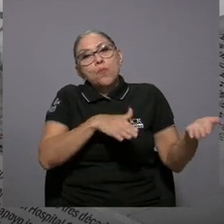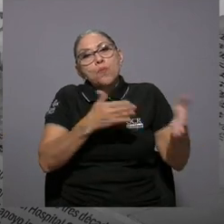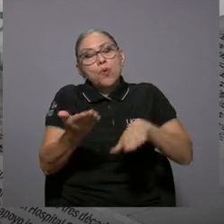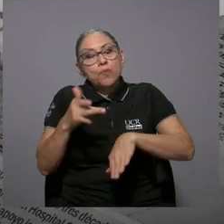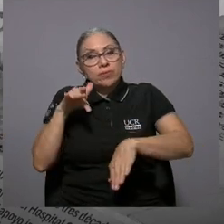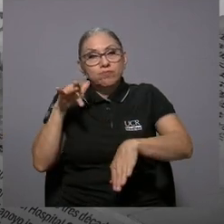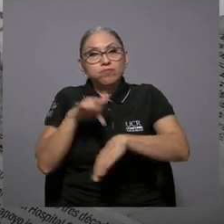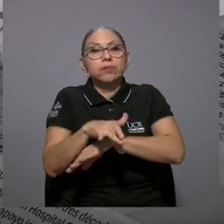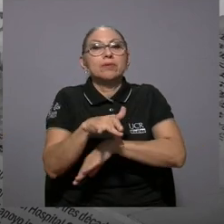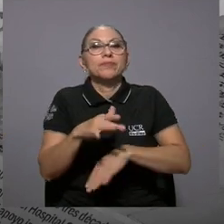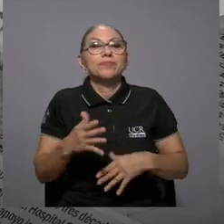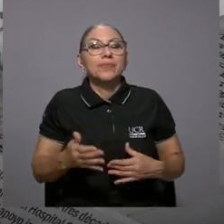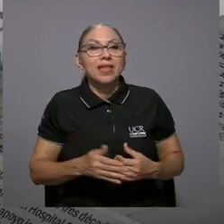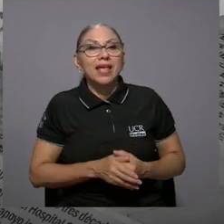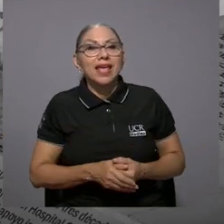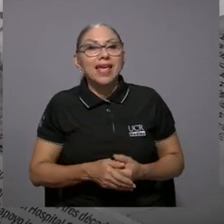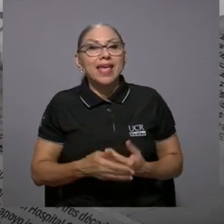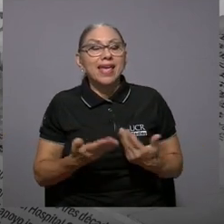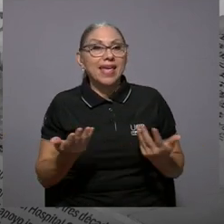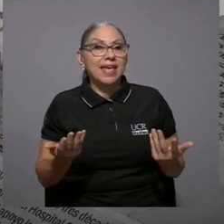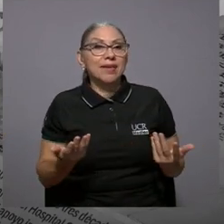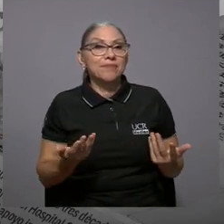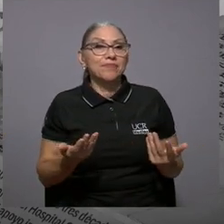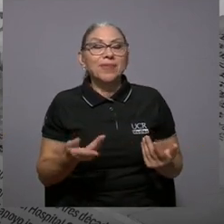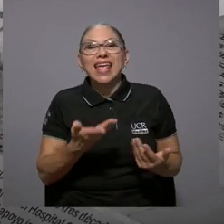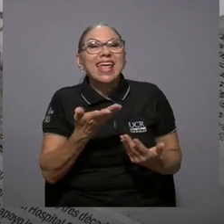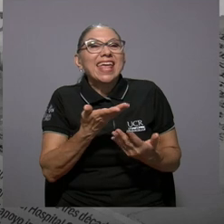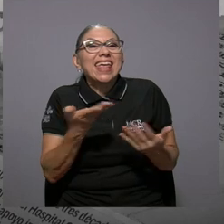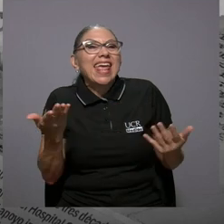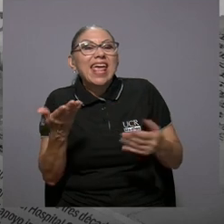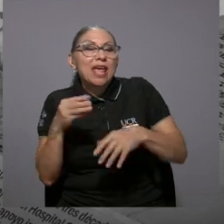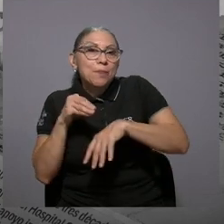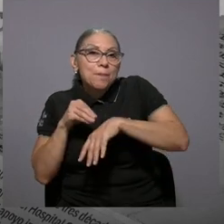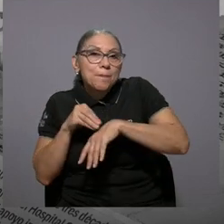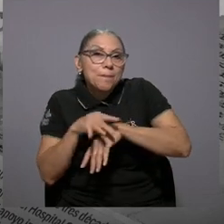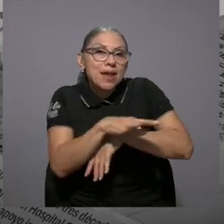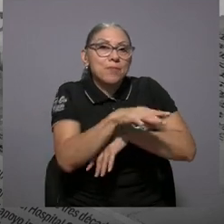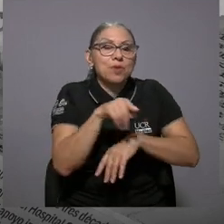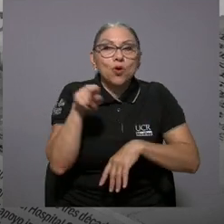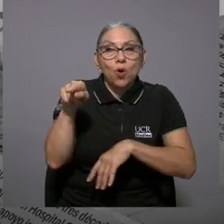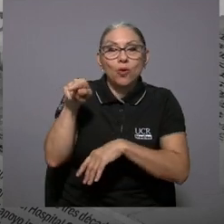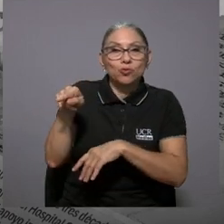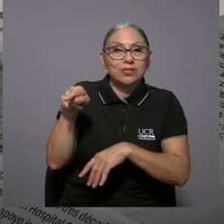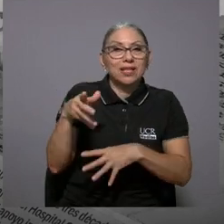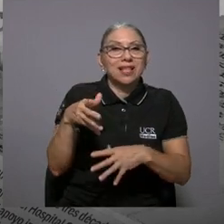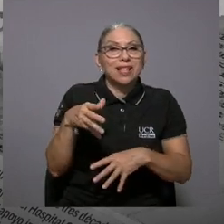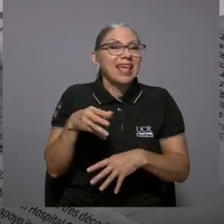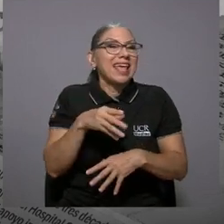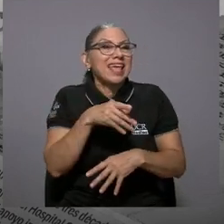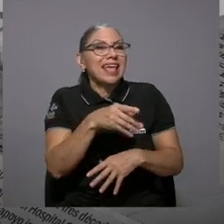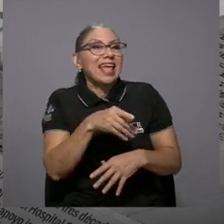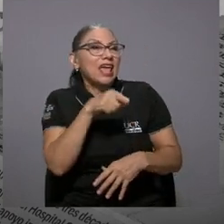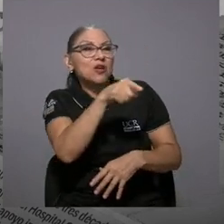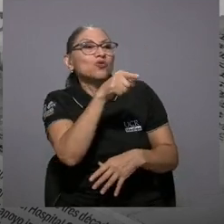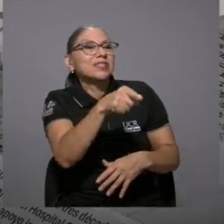relativamente temprano que la permió que se refleja en usted